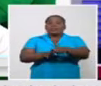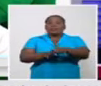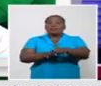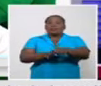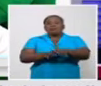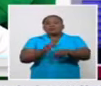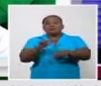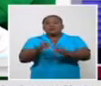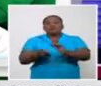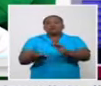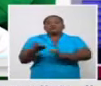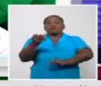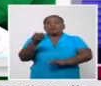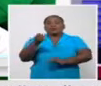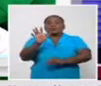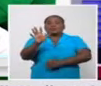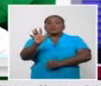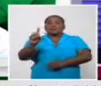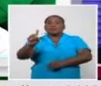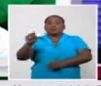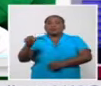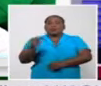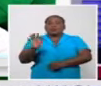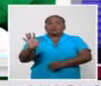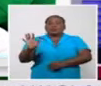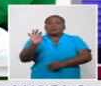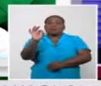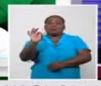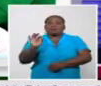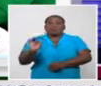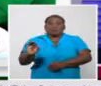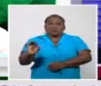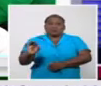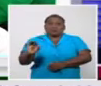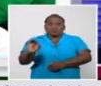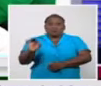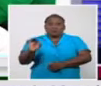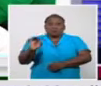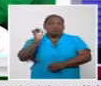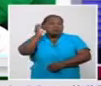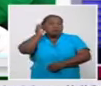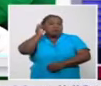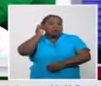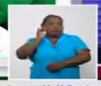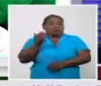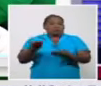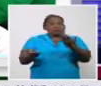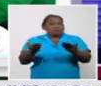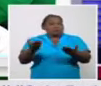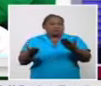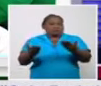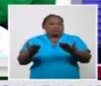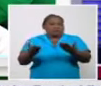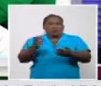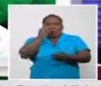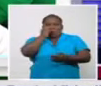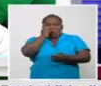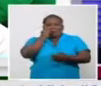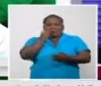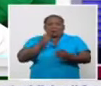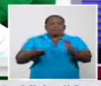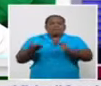superior, 51,5% al sexo femenino. Esto en otros lugares del mundo, en otros países,